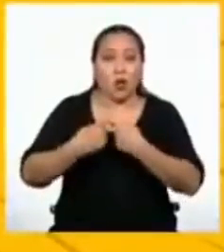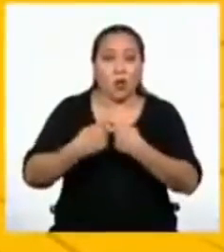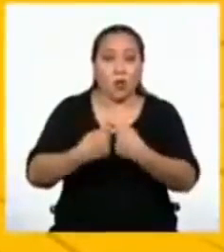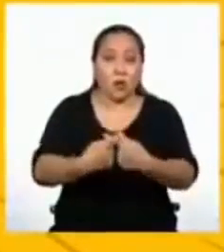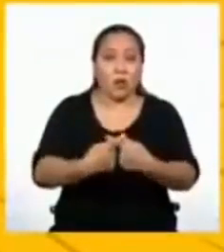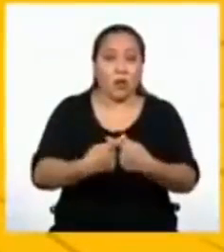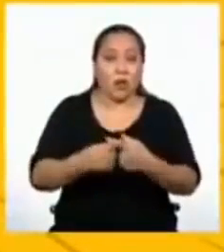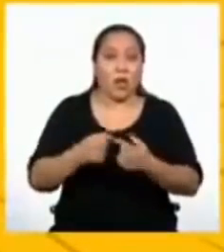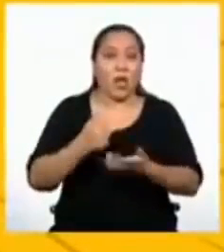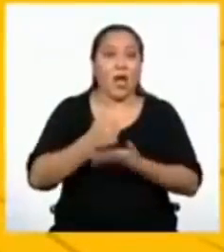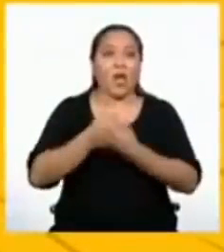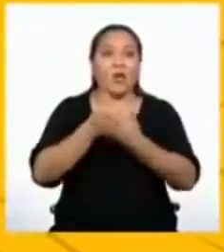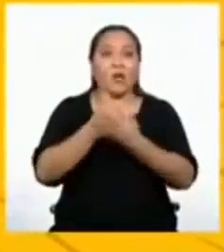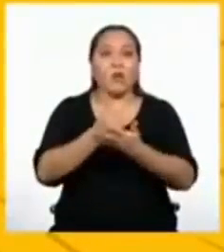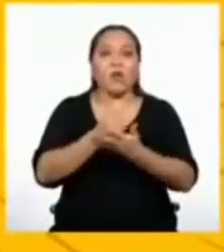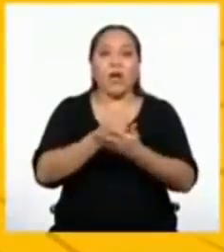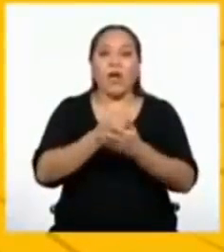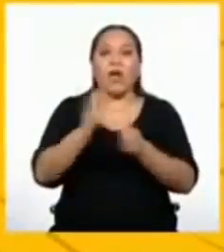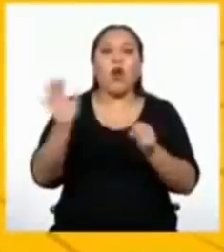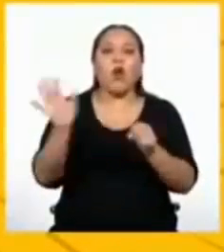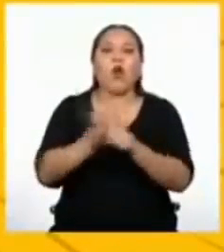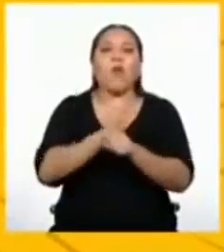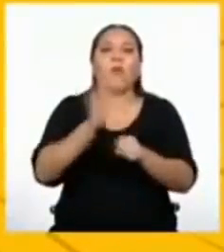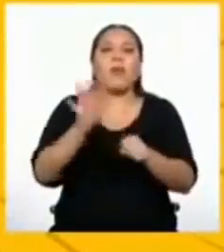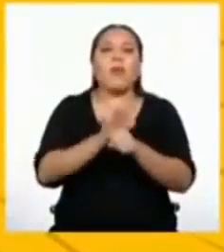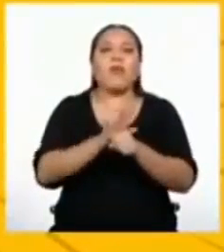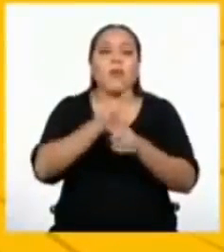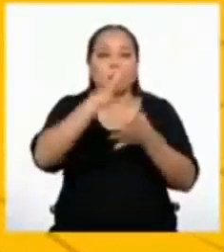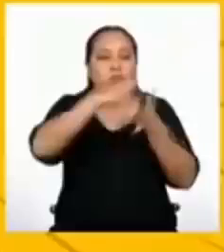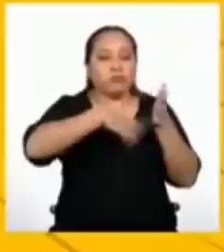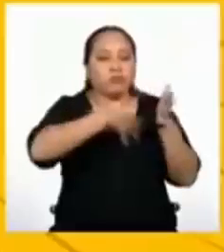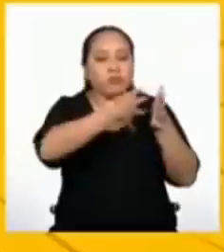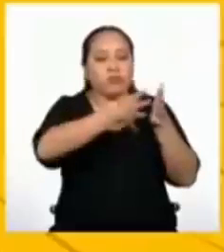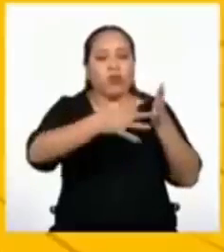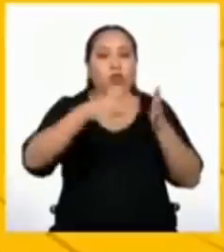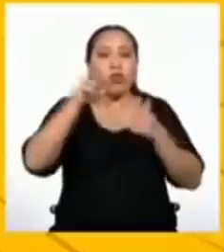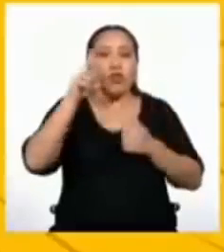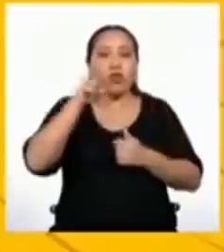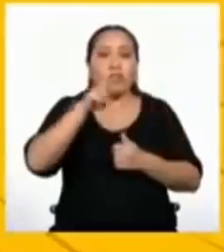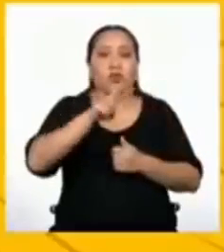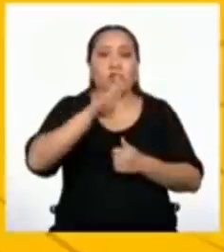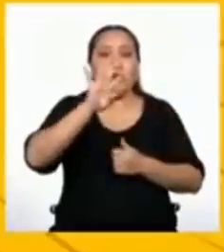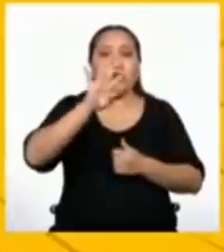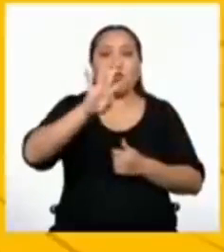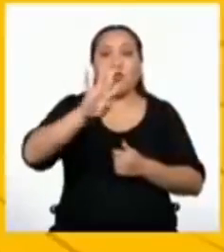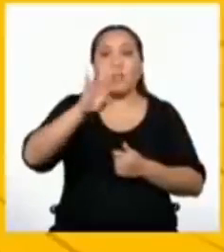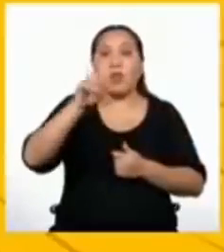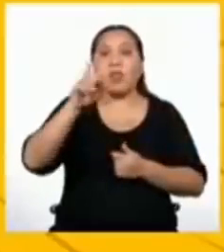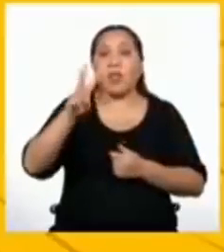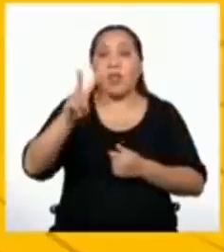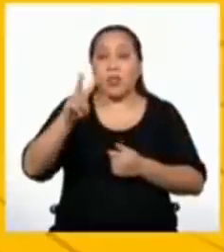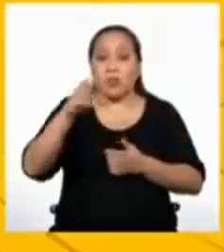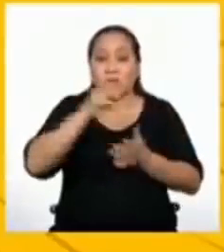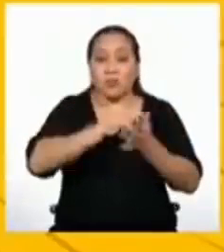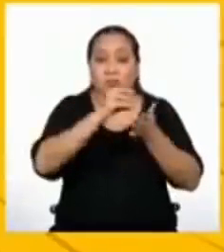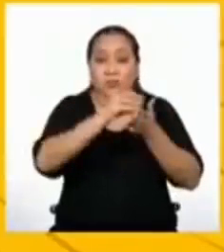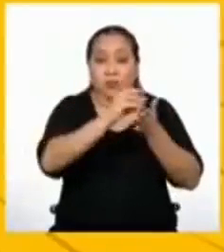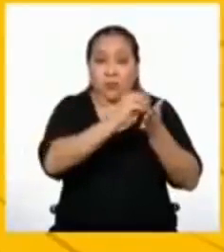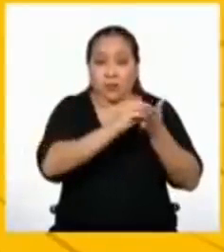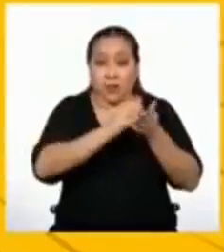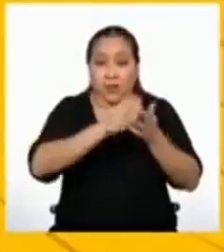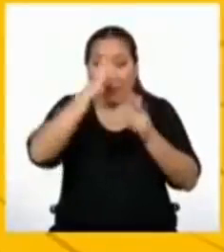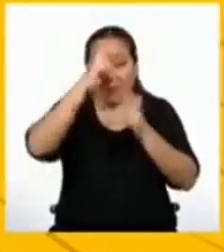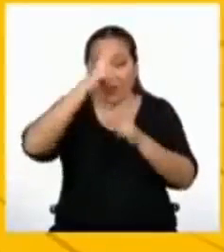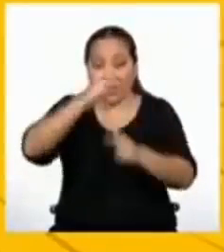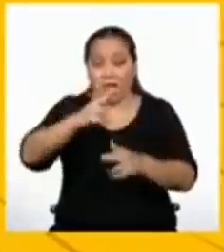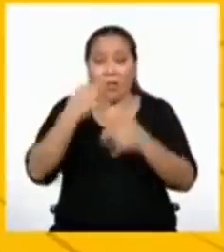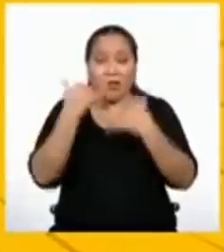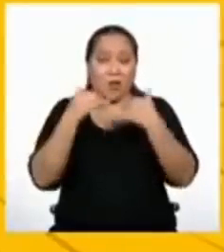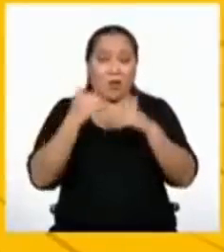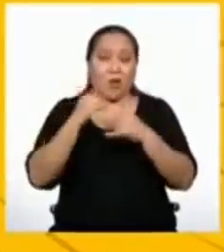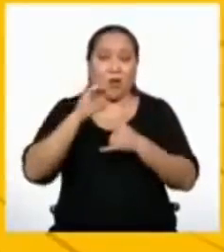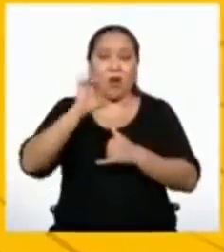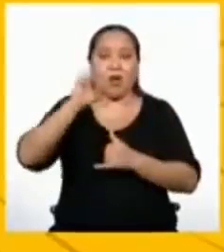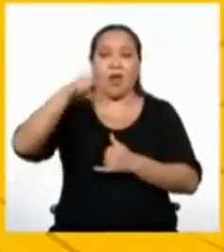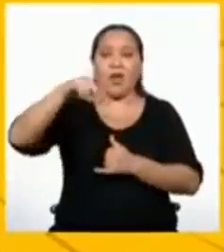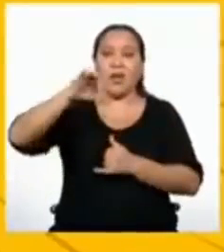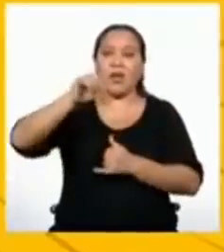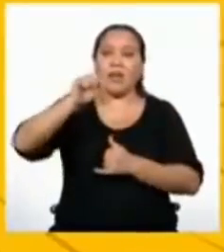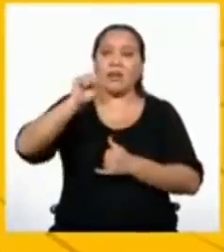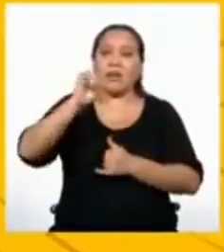que permita cubrir con fichas un tablero con 242 casillas, siguiendo las reglas del juego encasillados.